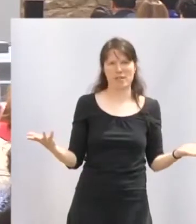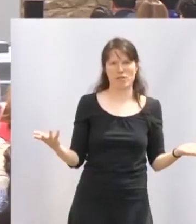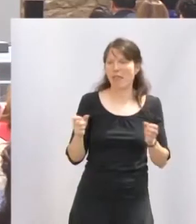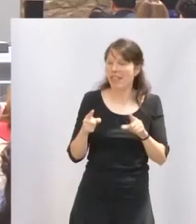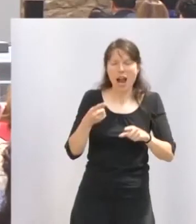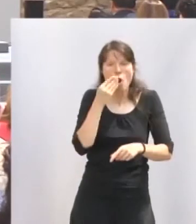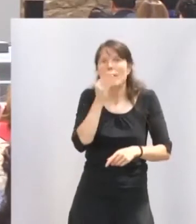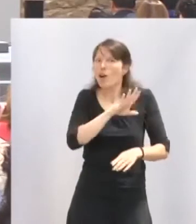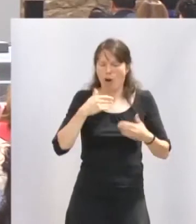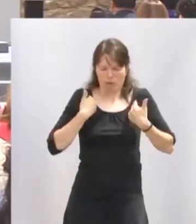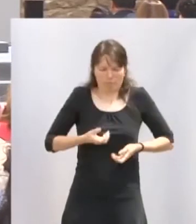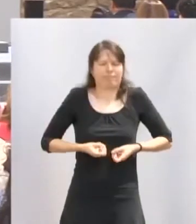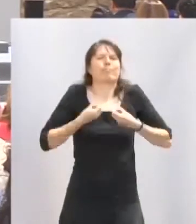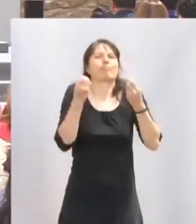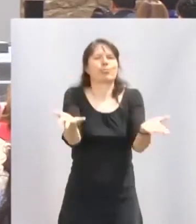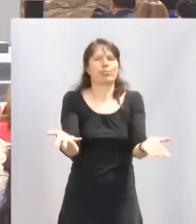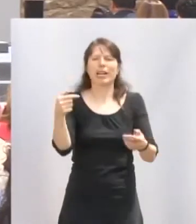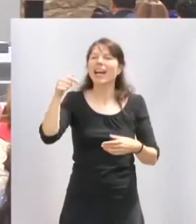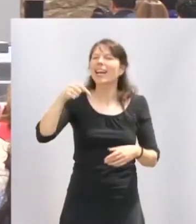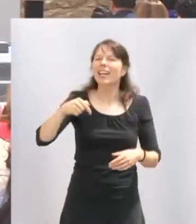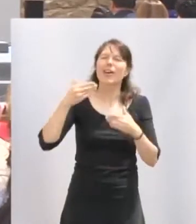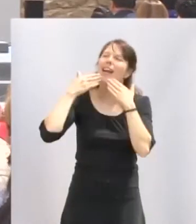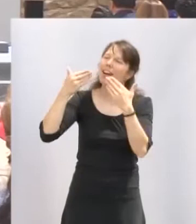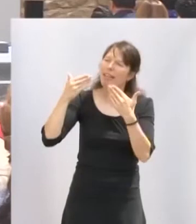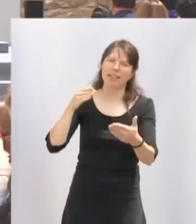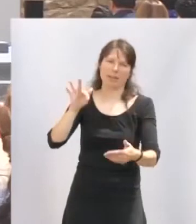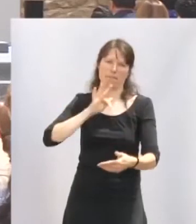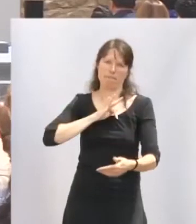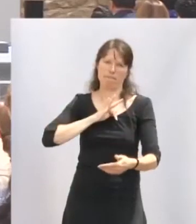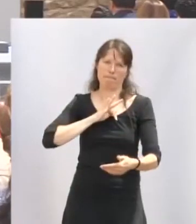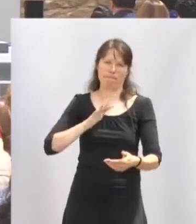que llevamos dentro y que hoy queda reflejado en este reconocimiento.